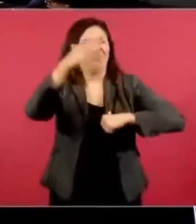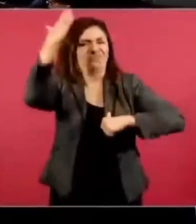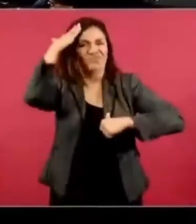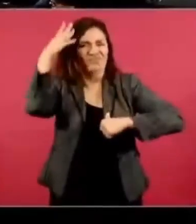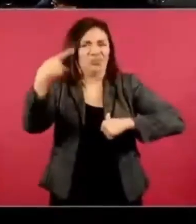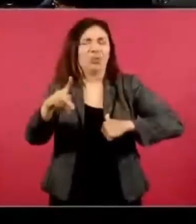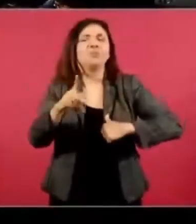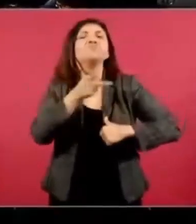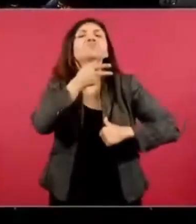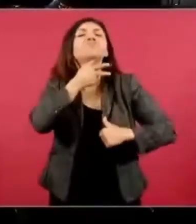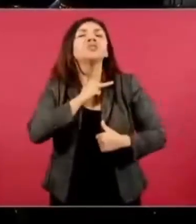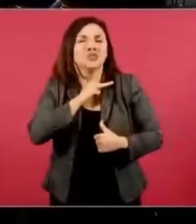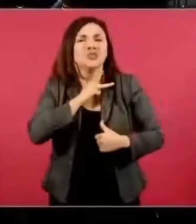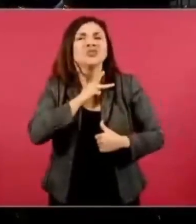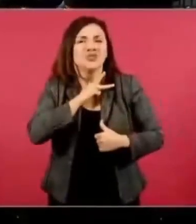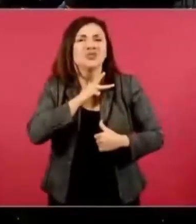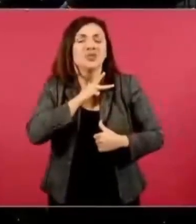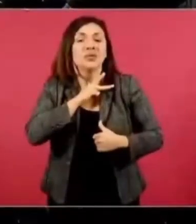precisamente,